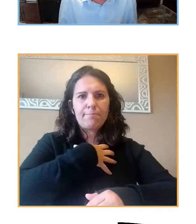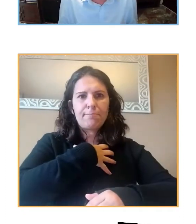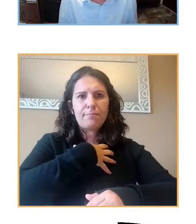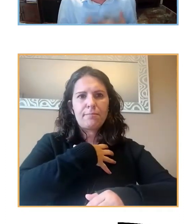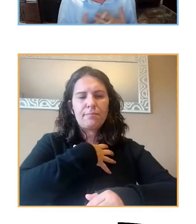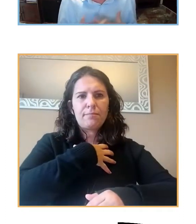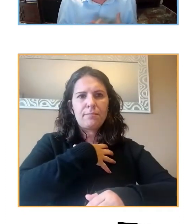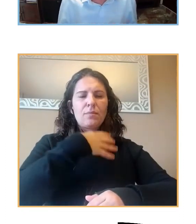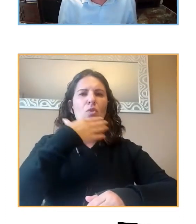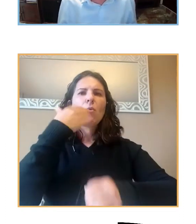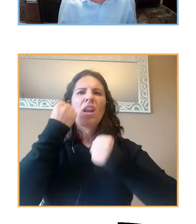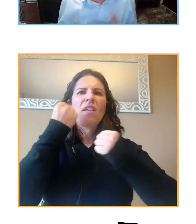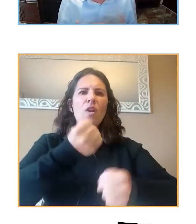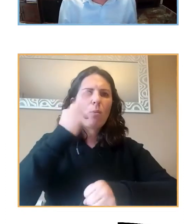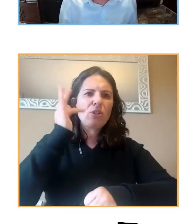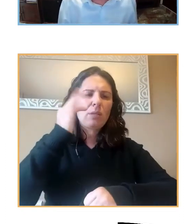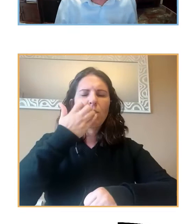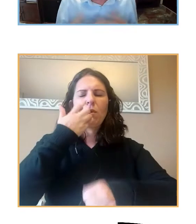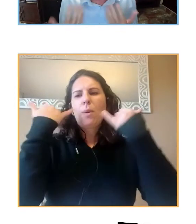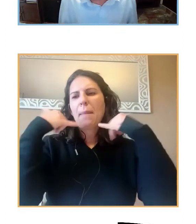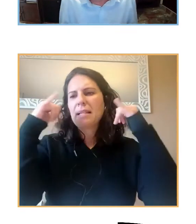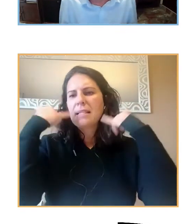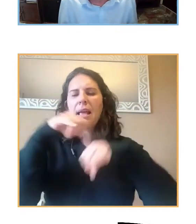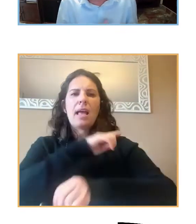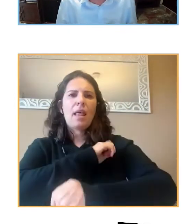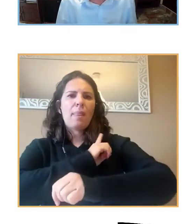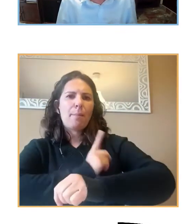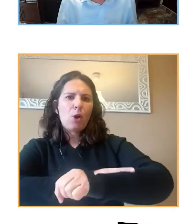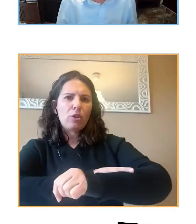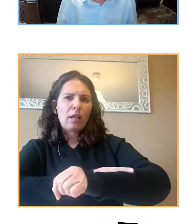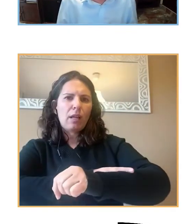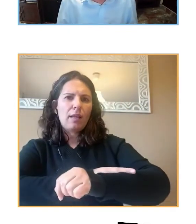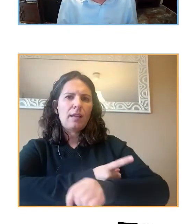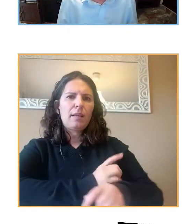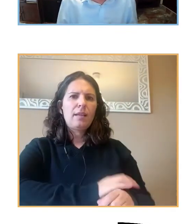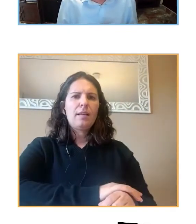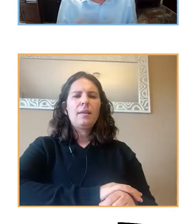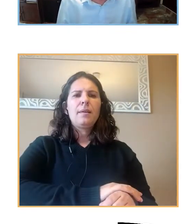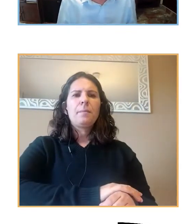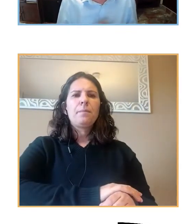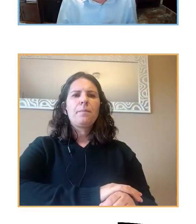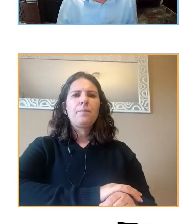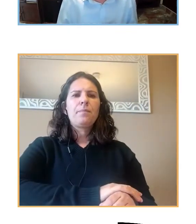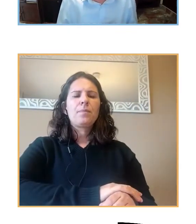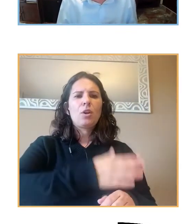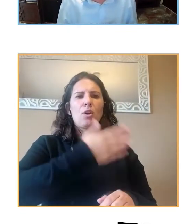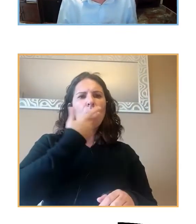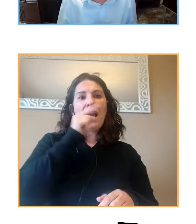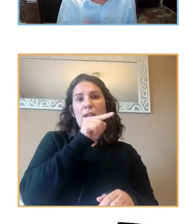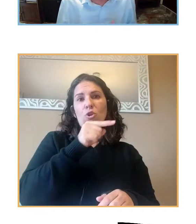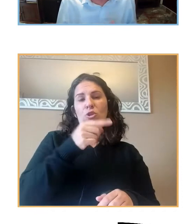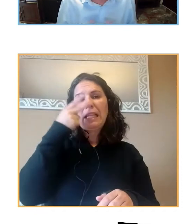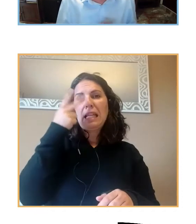Recuerdos positivos como pasear, hacer reportes en la frecuencia en que ellos están